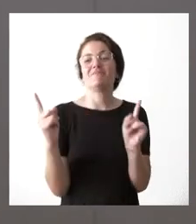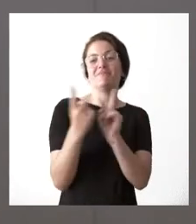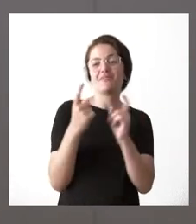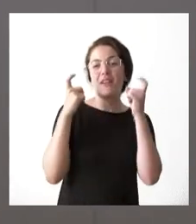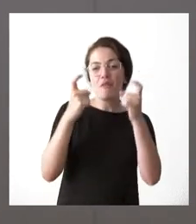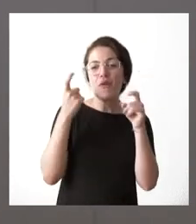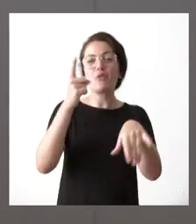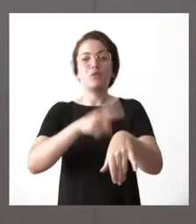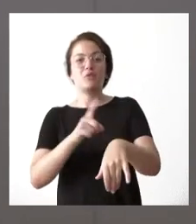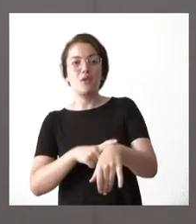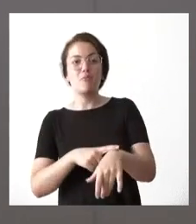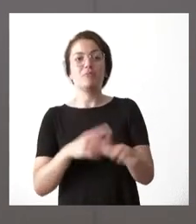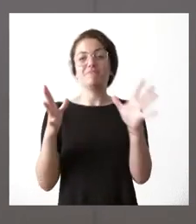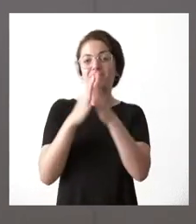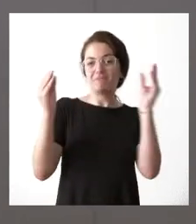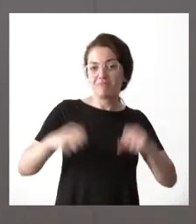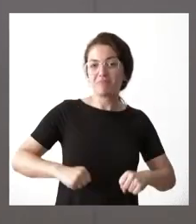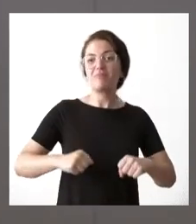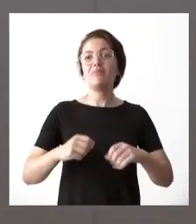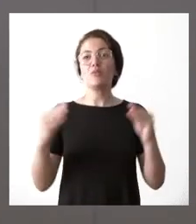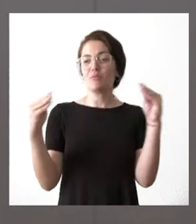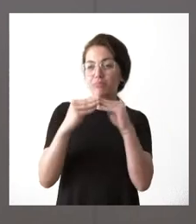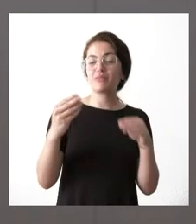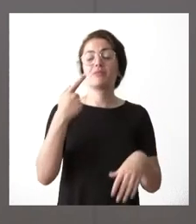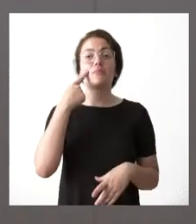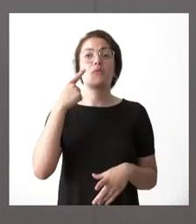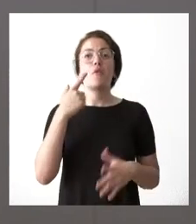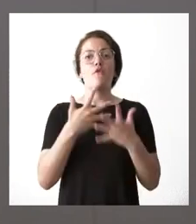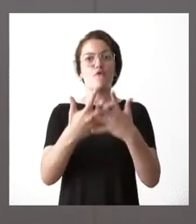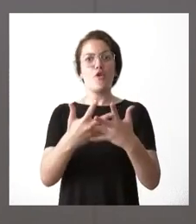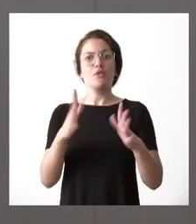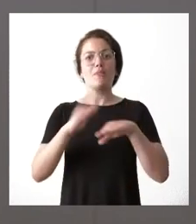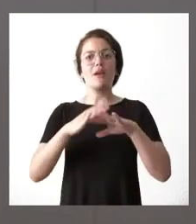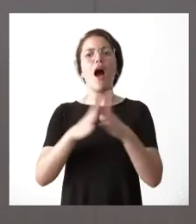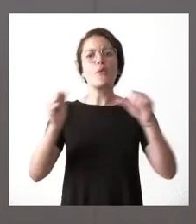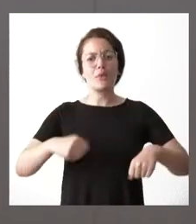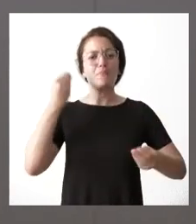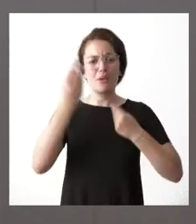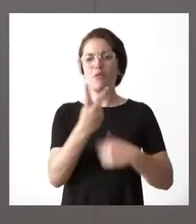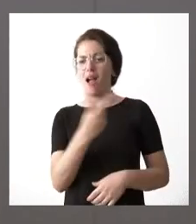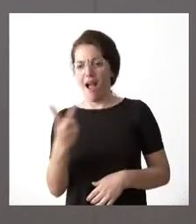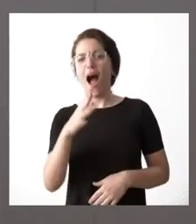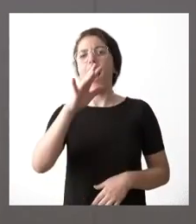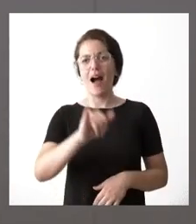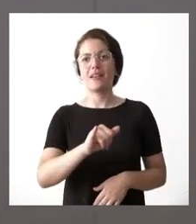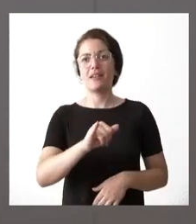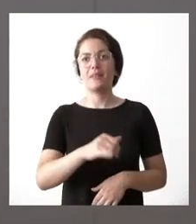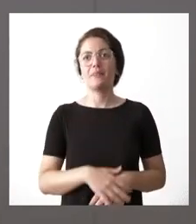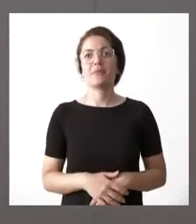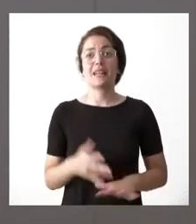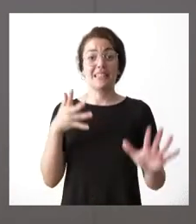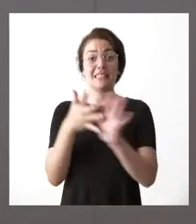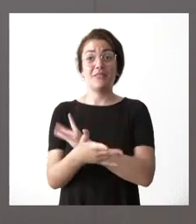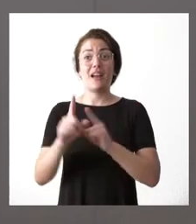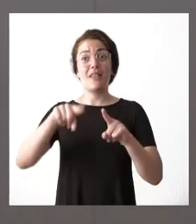consenso voluntad de acuerdo yo noto que hay por parte de todos los intervinientes y que esto se pueda traducir en un acercamiento